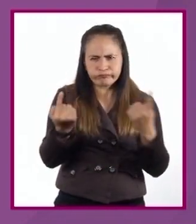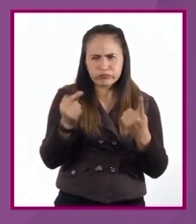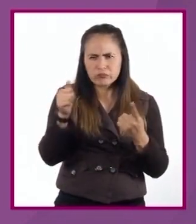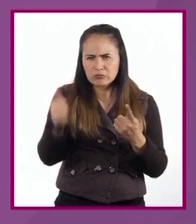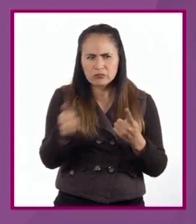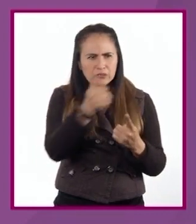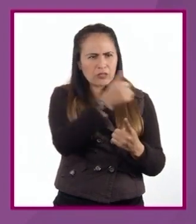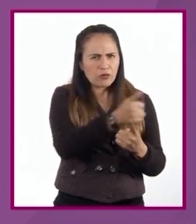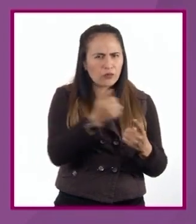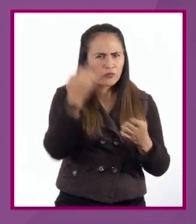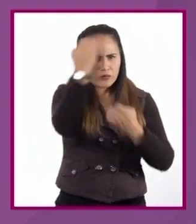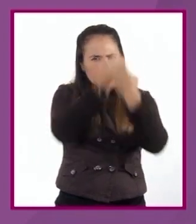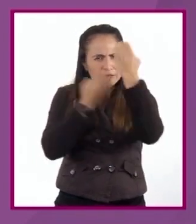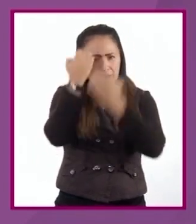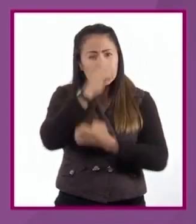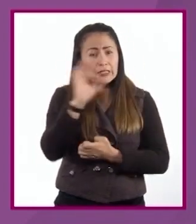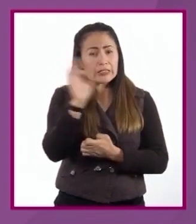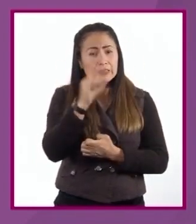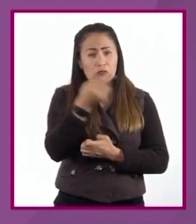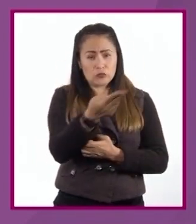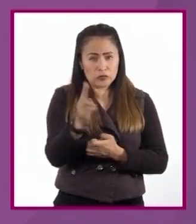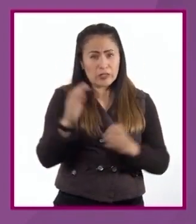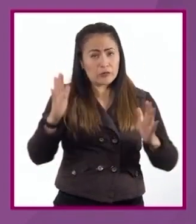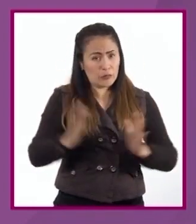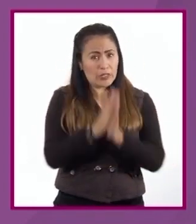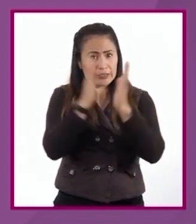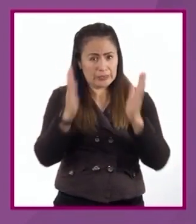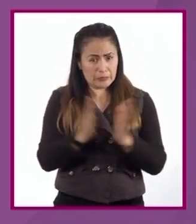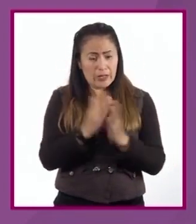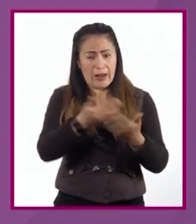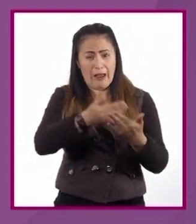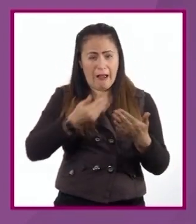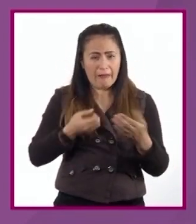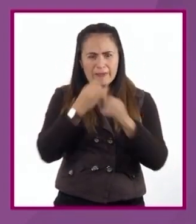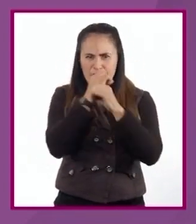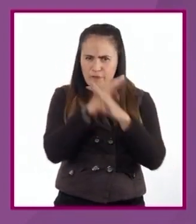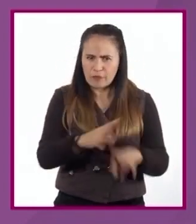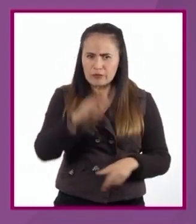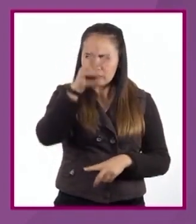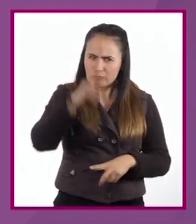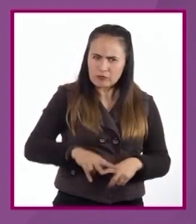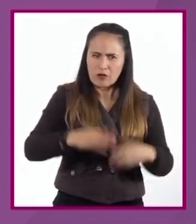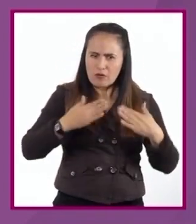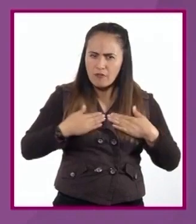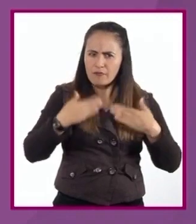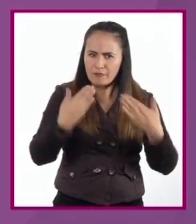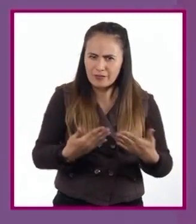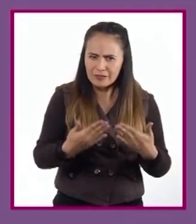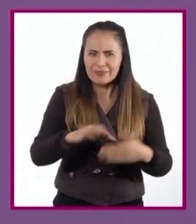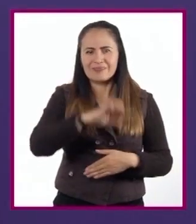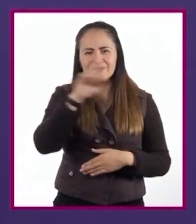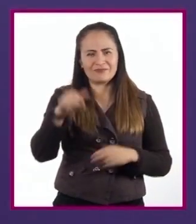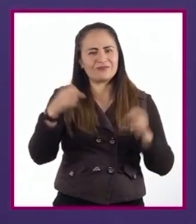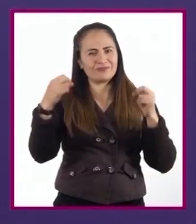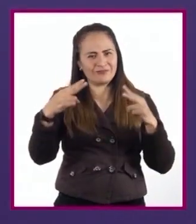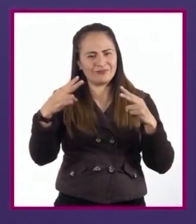Y si participan en algún debate, no olviden utilizar argumentos sólidos y consistentes. Hasta la próxima.